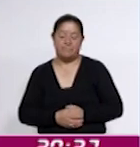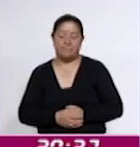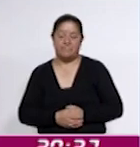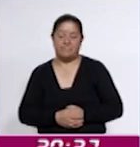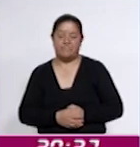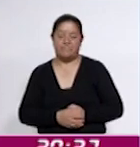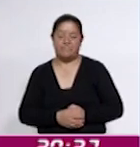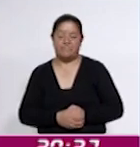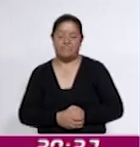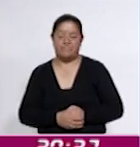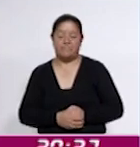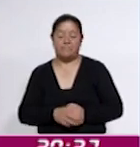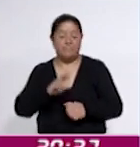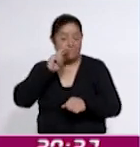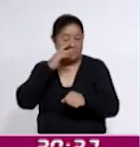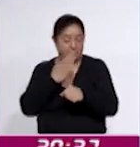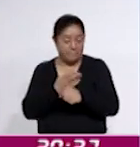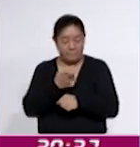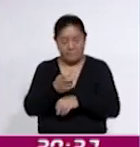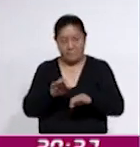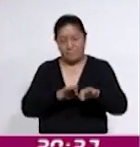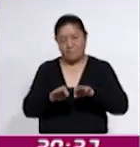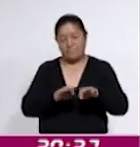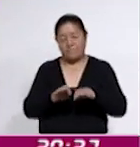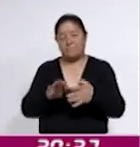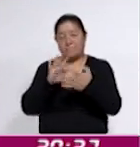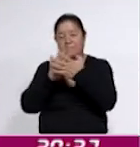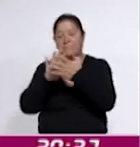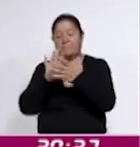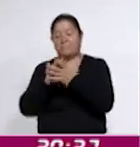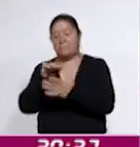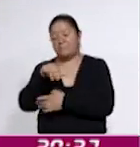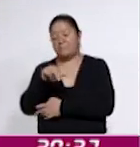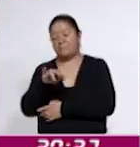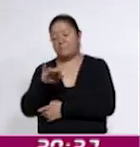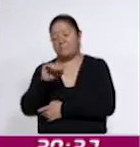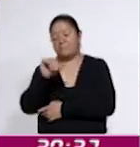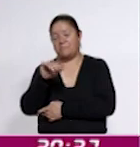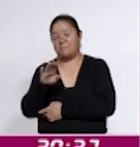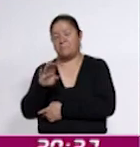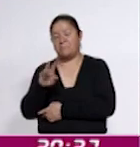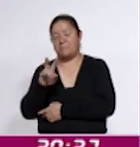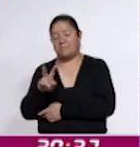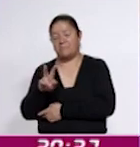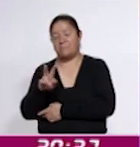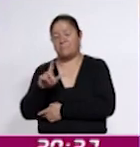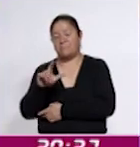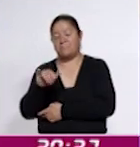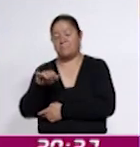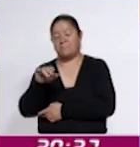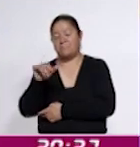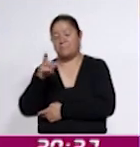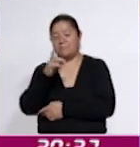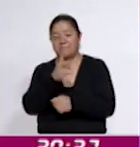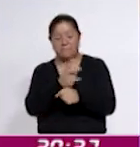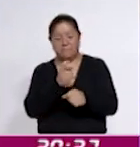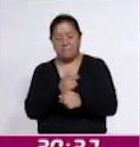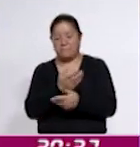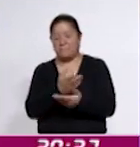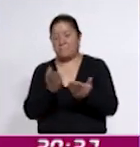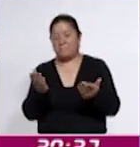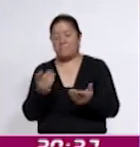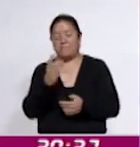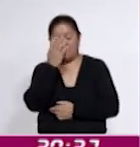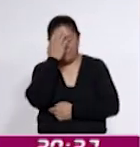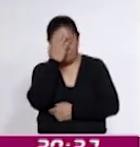Estado. La encargada del área laboral de los centros penitenciarios, María Verónica Limaco y Cuecha, invitó al público a conocer y adquirir